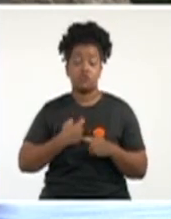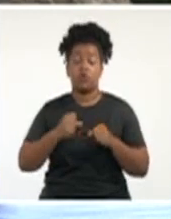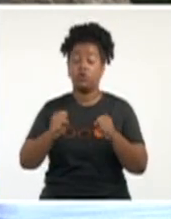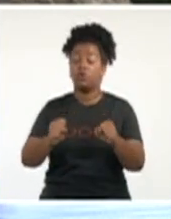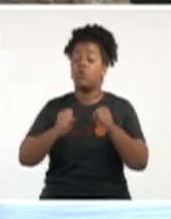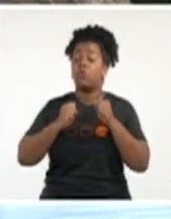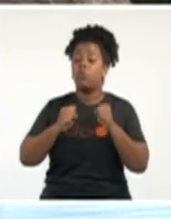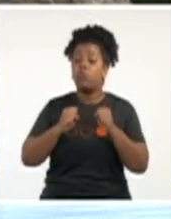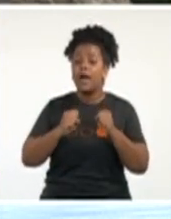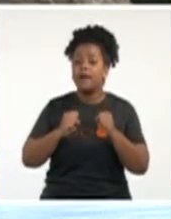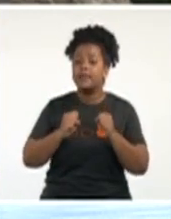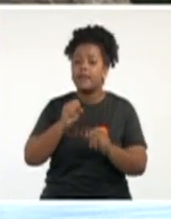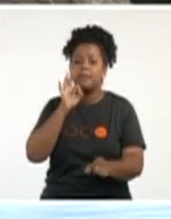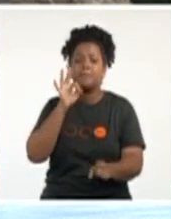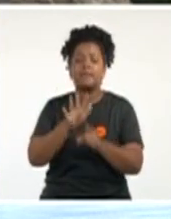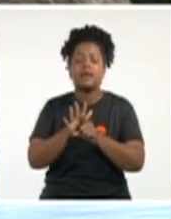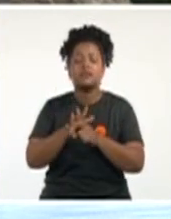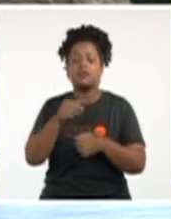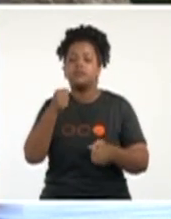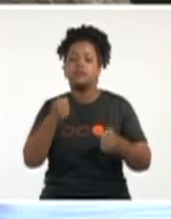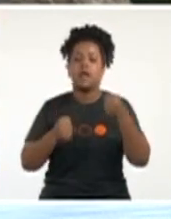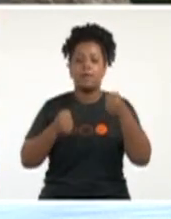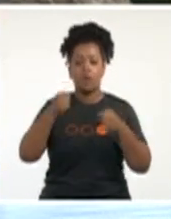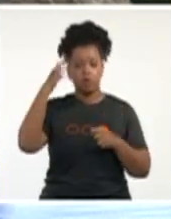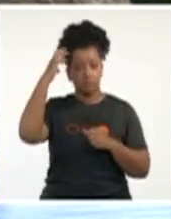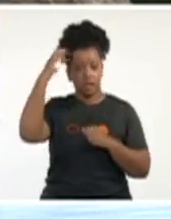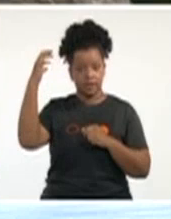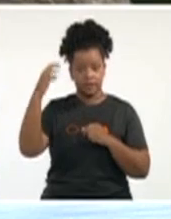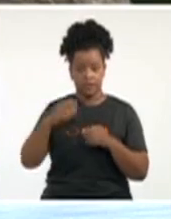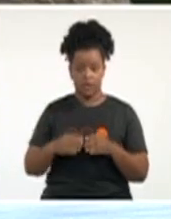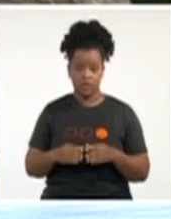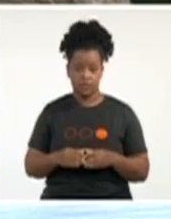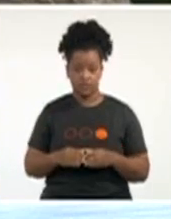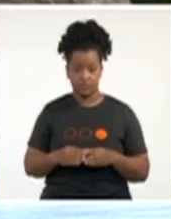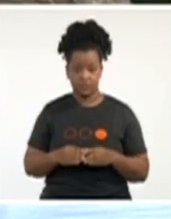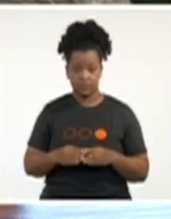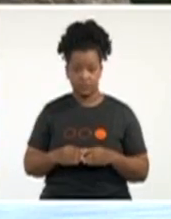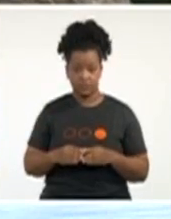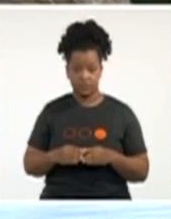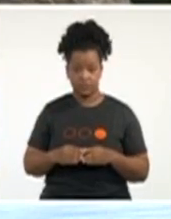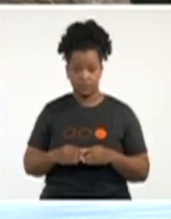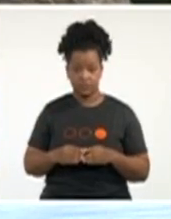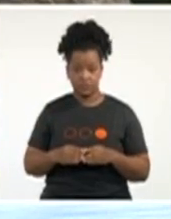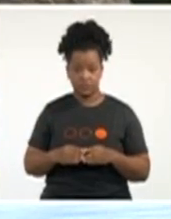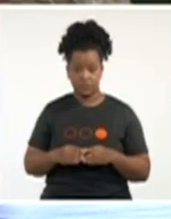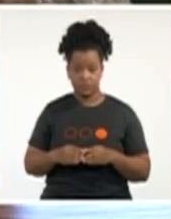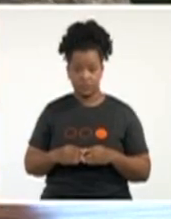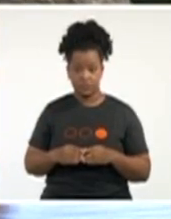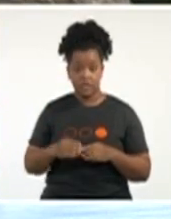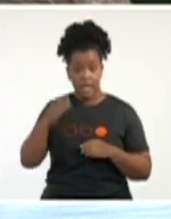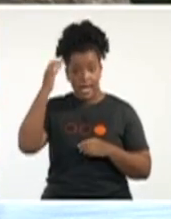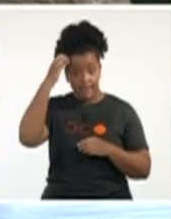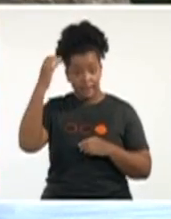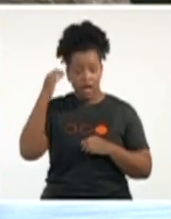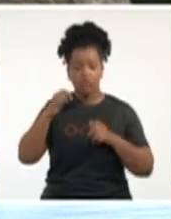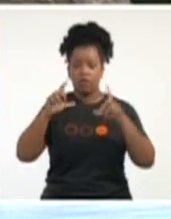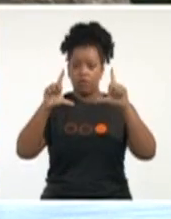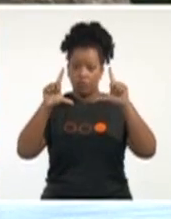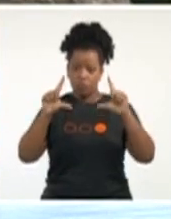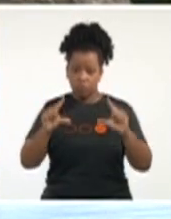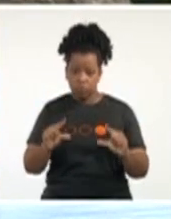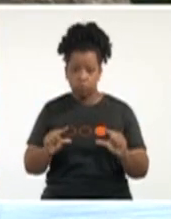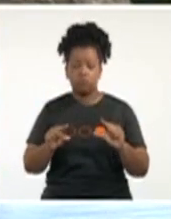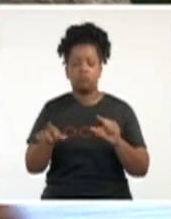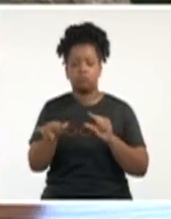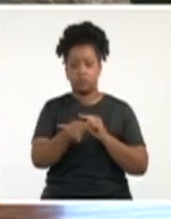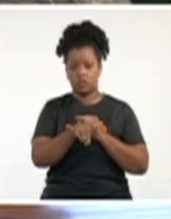sobre todo empezando por el transporte estatal. hay reducciones sensibles en la mayoría de los lugares complicados donde